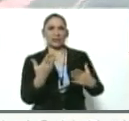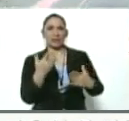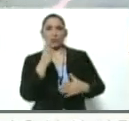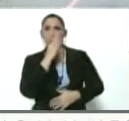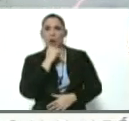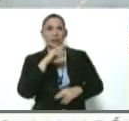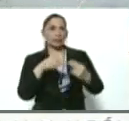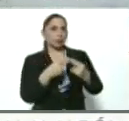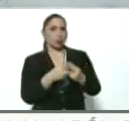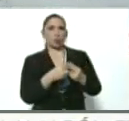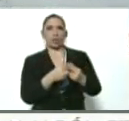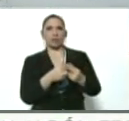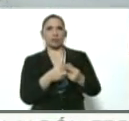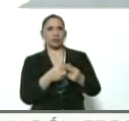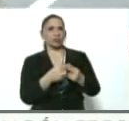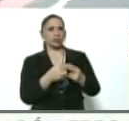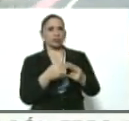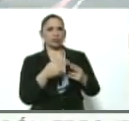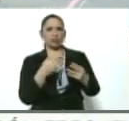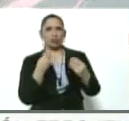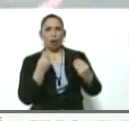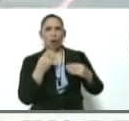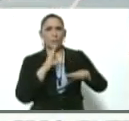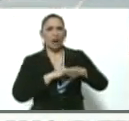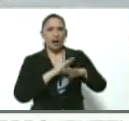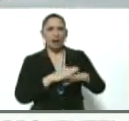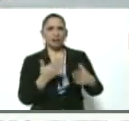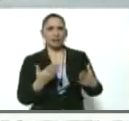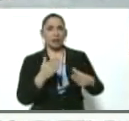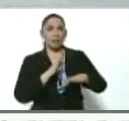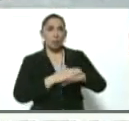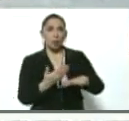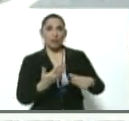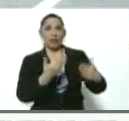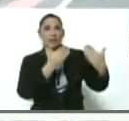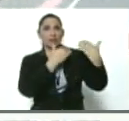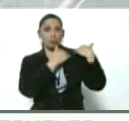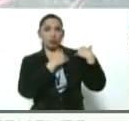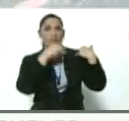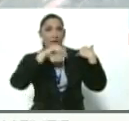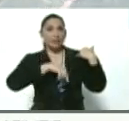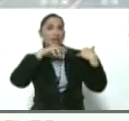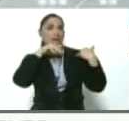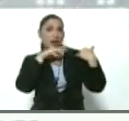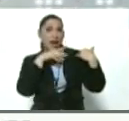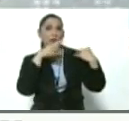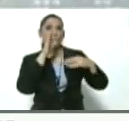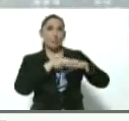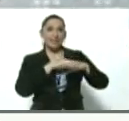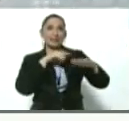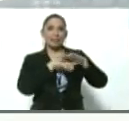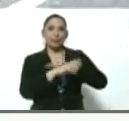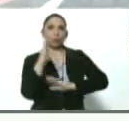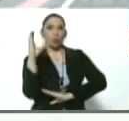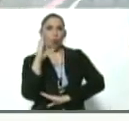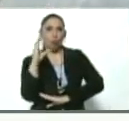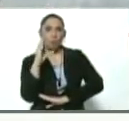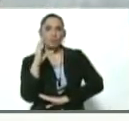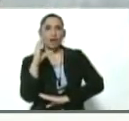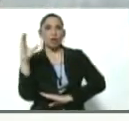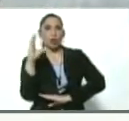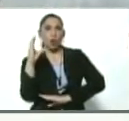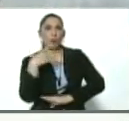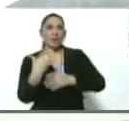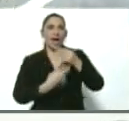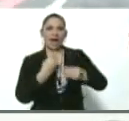discusión donde sucede porque sus responsables aquí hablaron sucede en Colombia y Colombia lo que ha